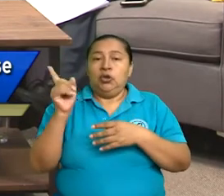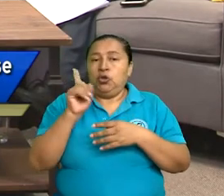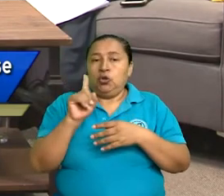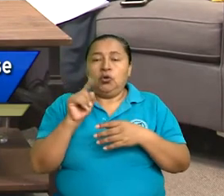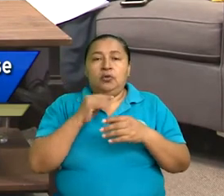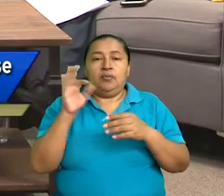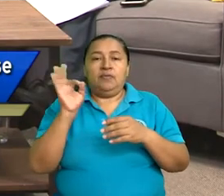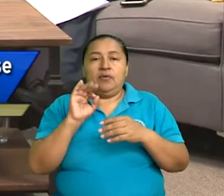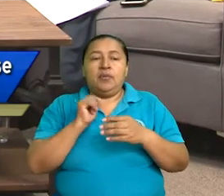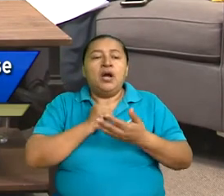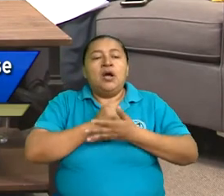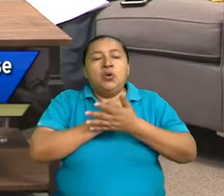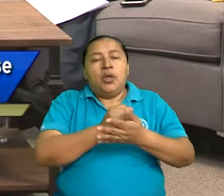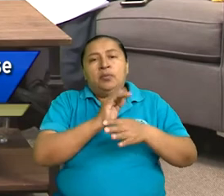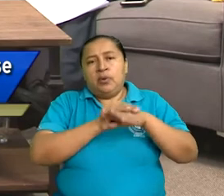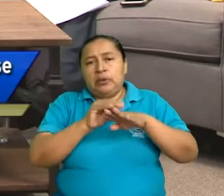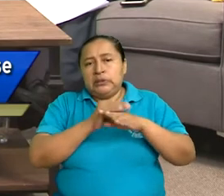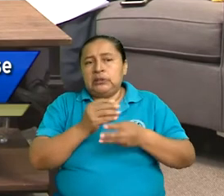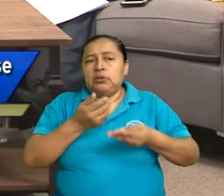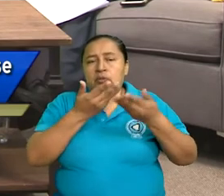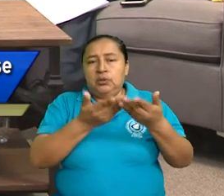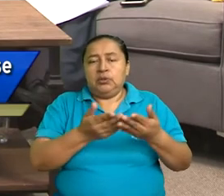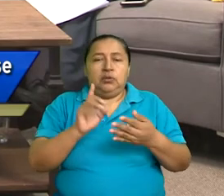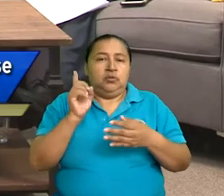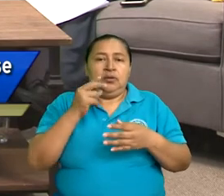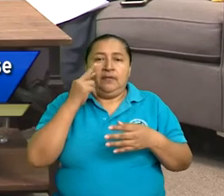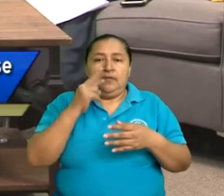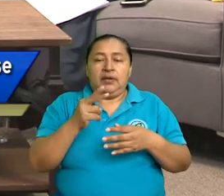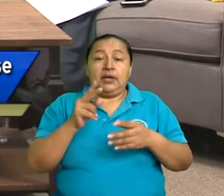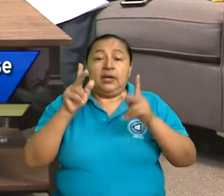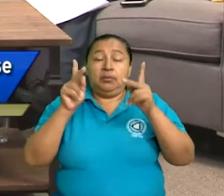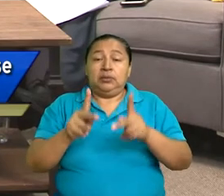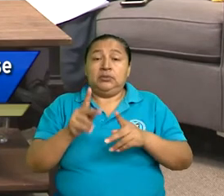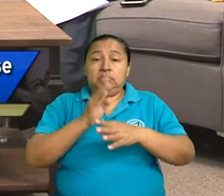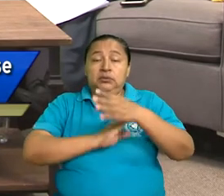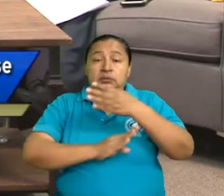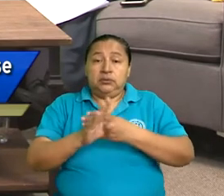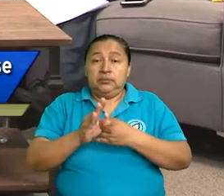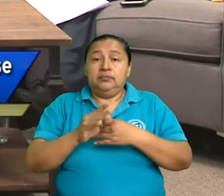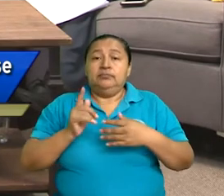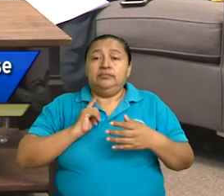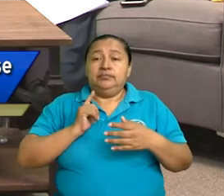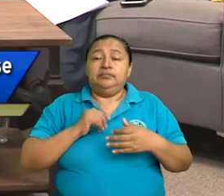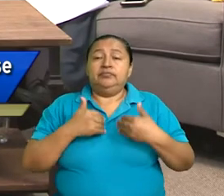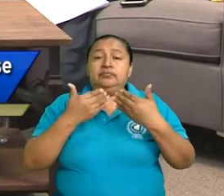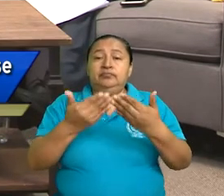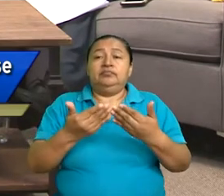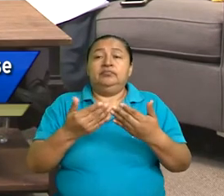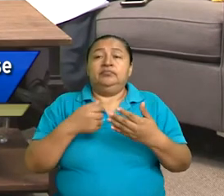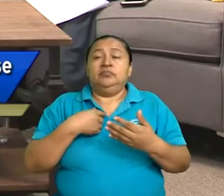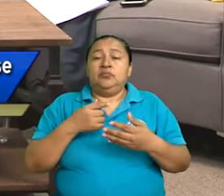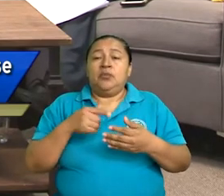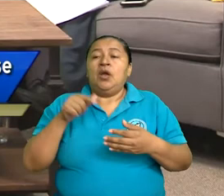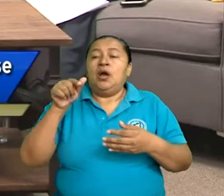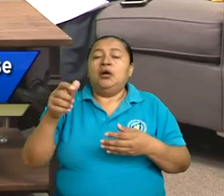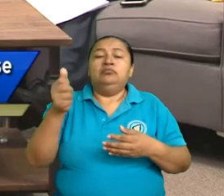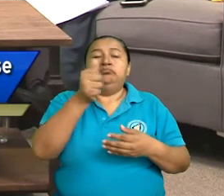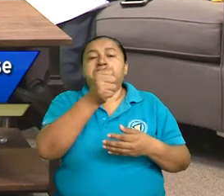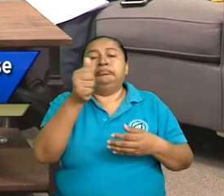punto de vista asistencial, no desde un punto de vista de que las personas con discapacidad sean objetos